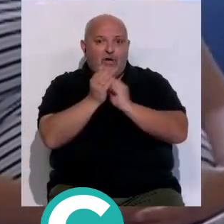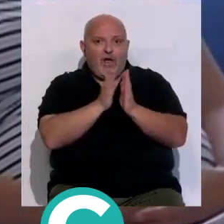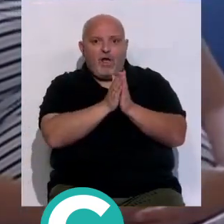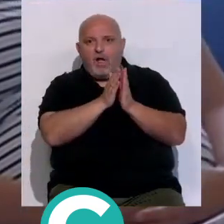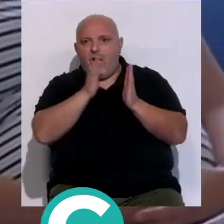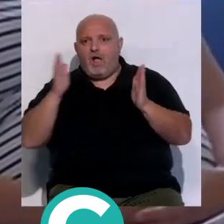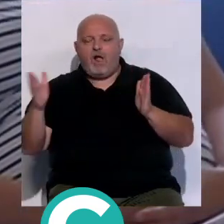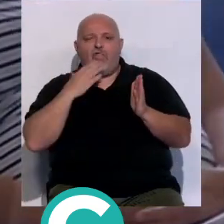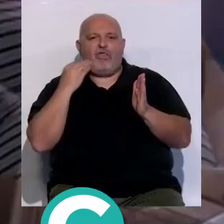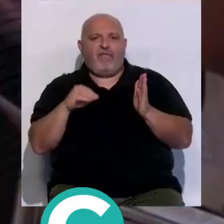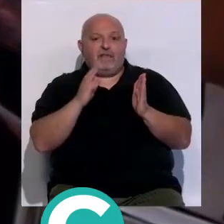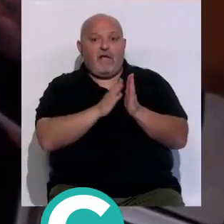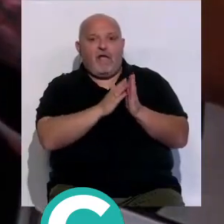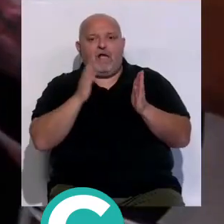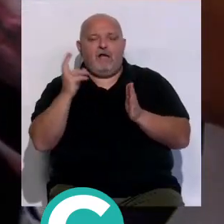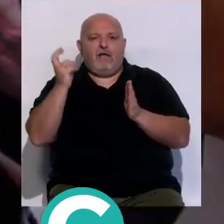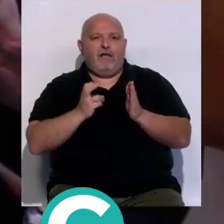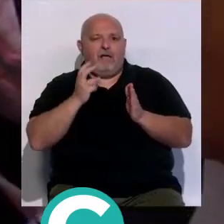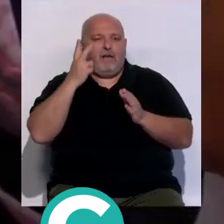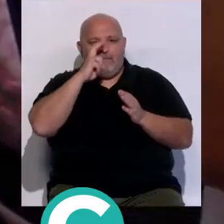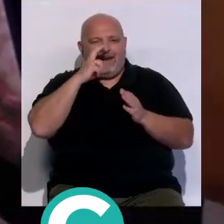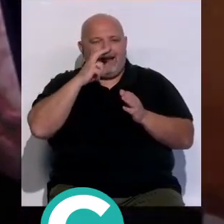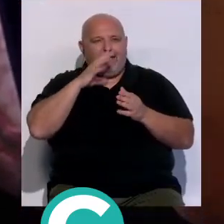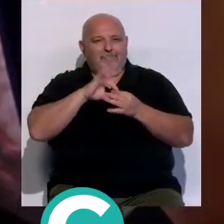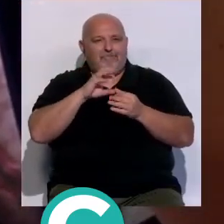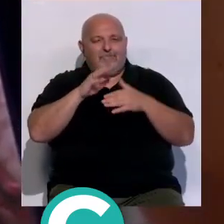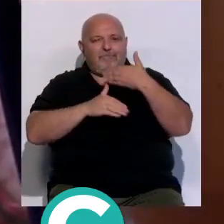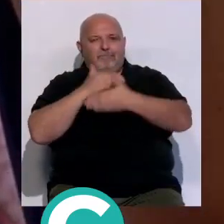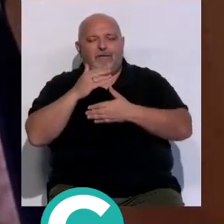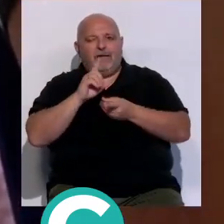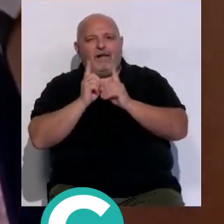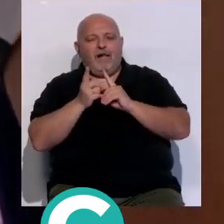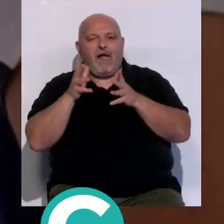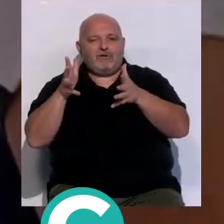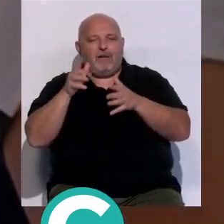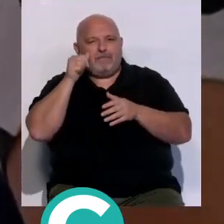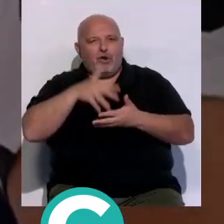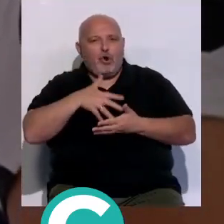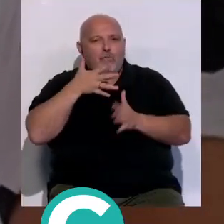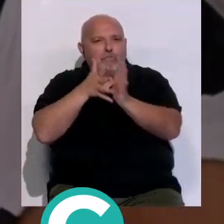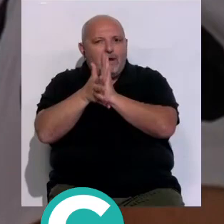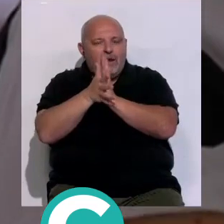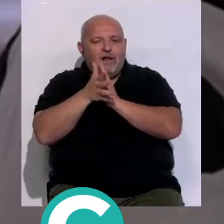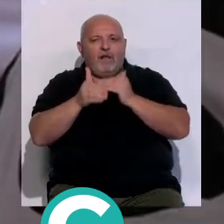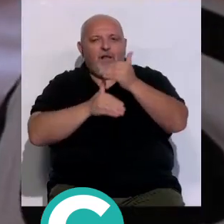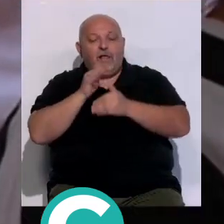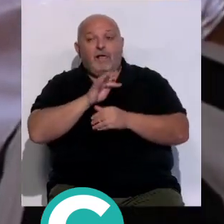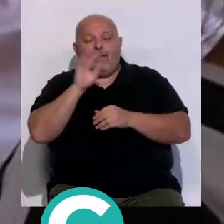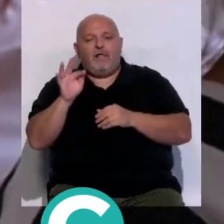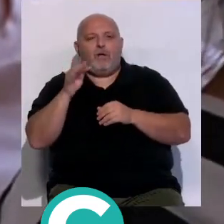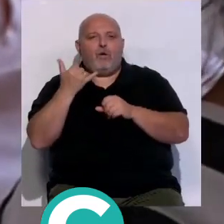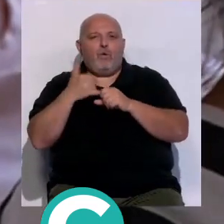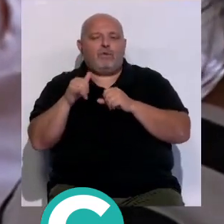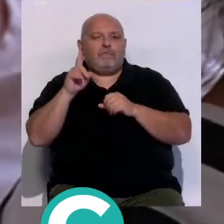hasta la adolescencia con la llegada del periodo el asesoramiento para la maternidad el embarazo parto y puerperio y después